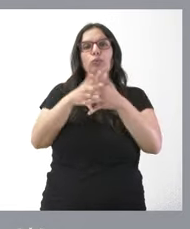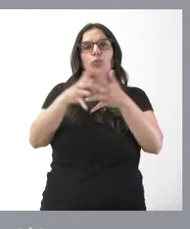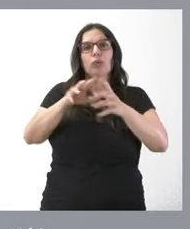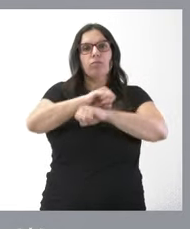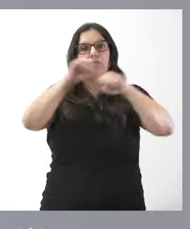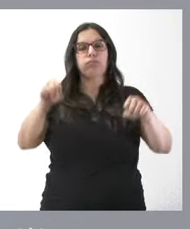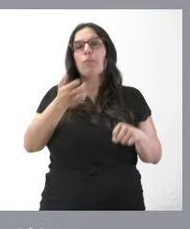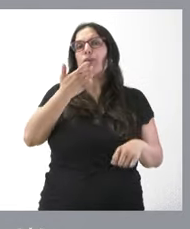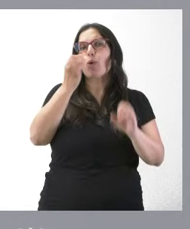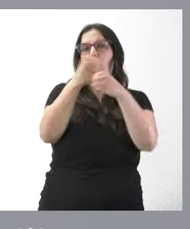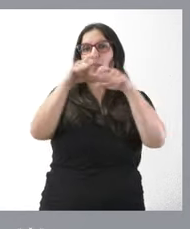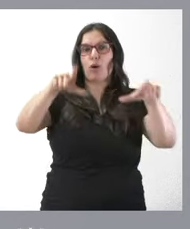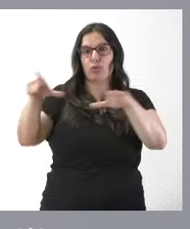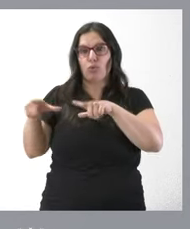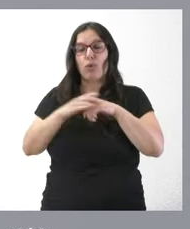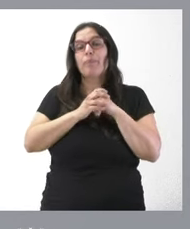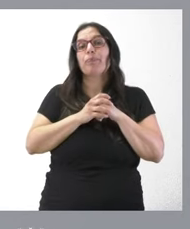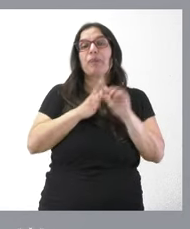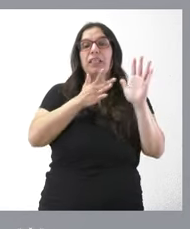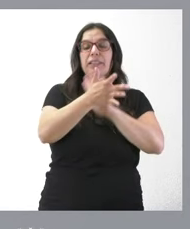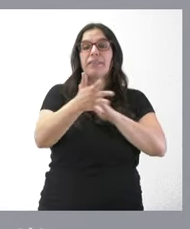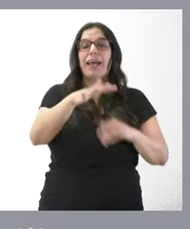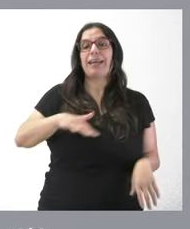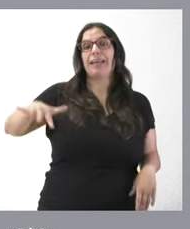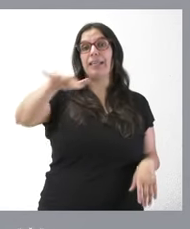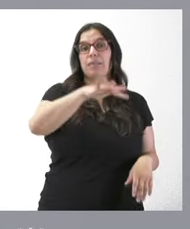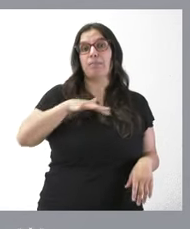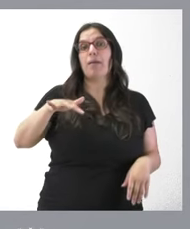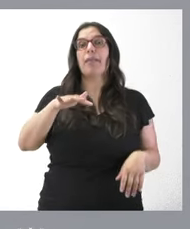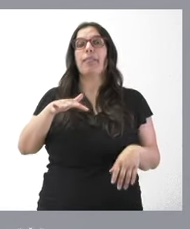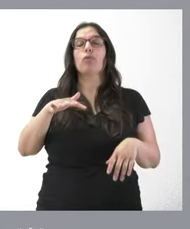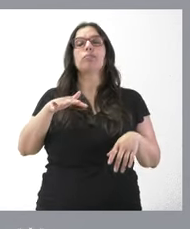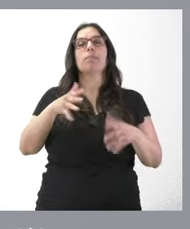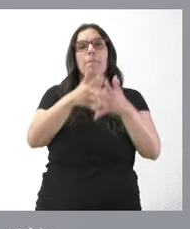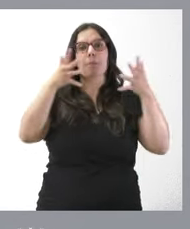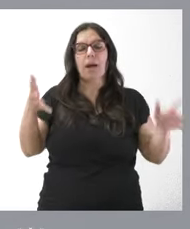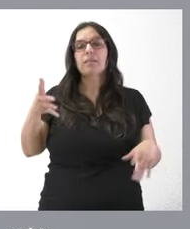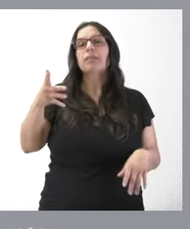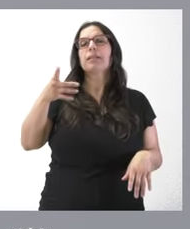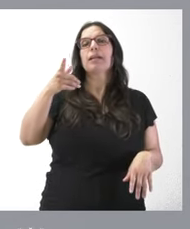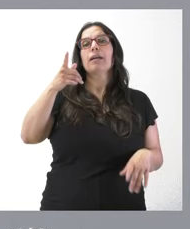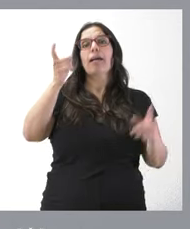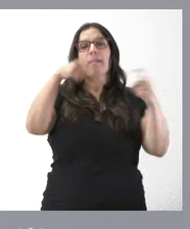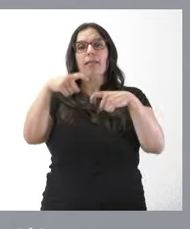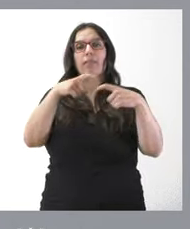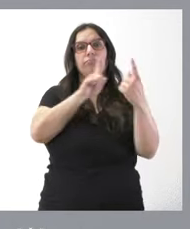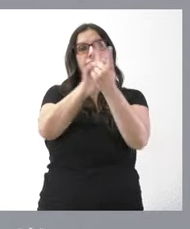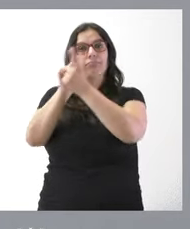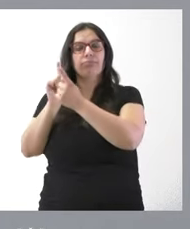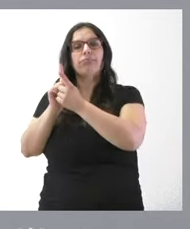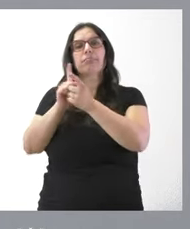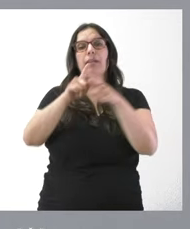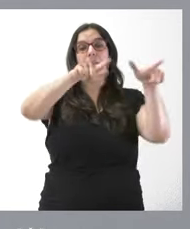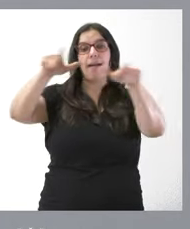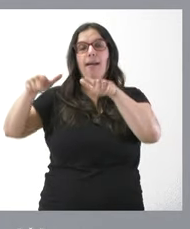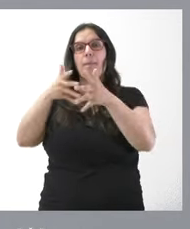laboratorio. Se procede a ampliar el número de espacios de actividad ambulatoria, se modifica el número de consultas con un incremento del